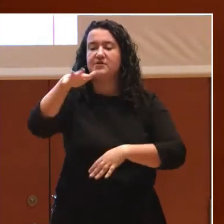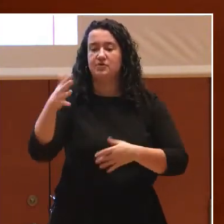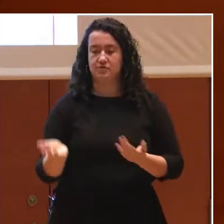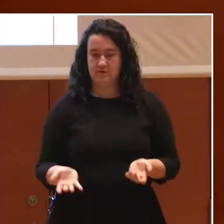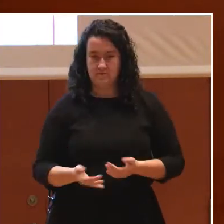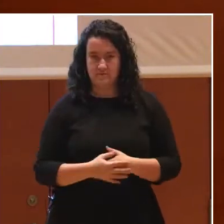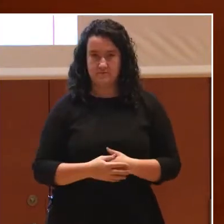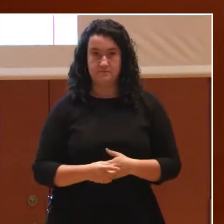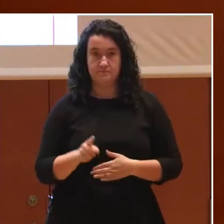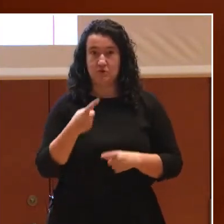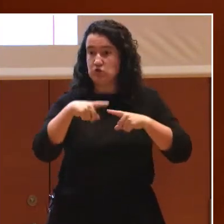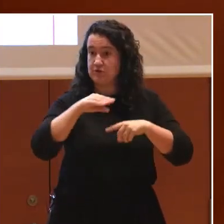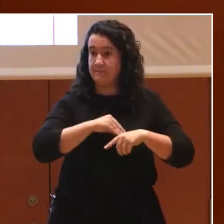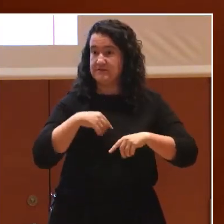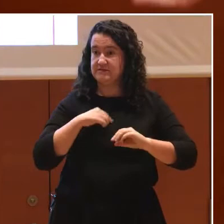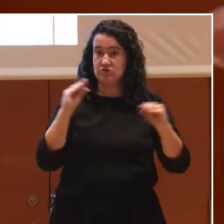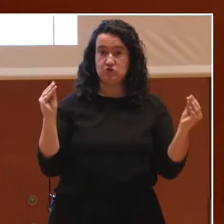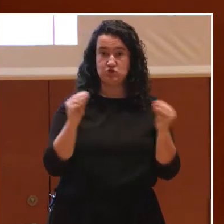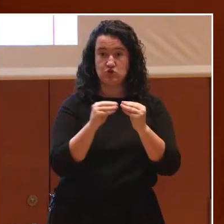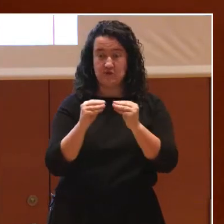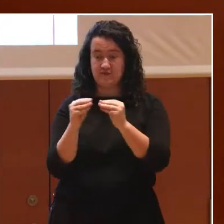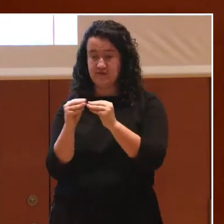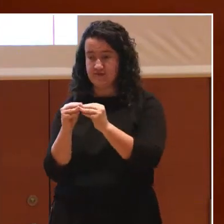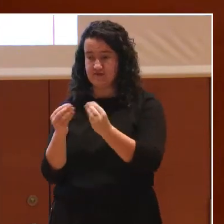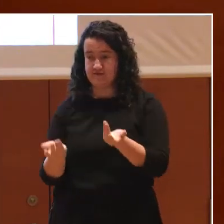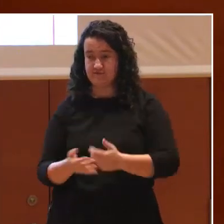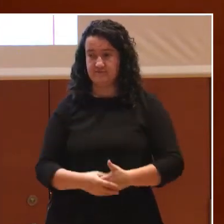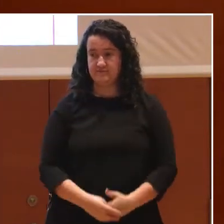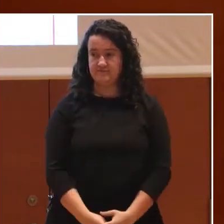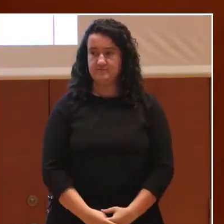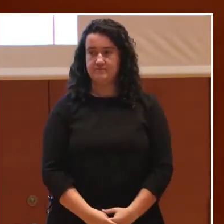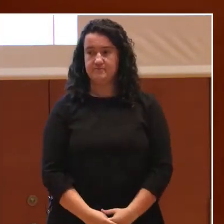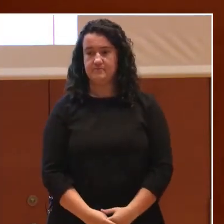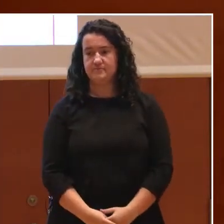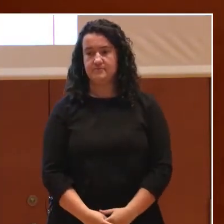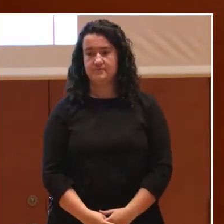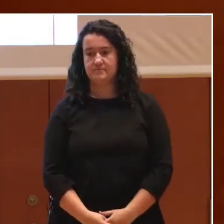de los elementos en las aportaciones que hemos ido escuchando a lo largo de toda la mañana.